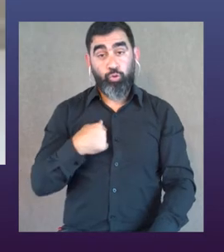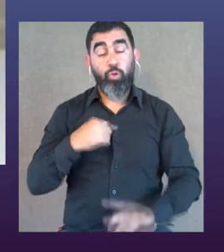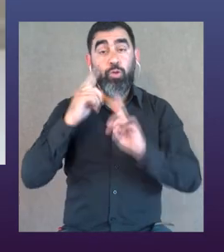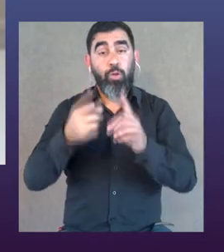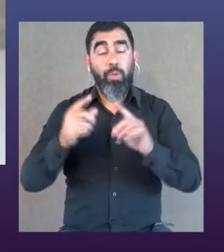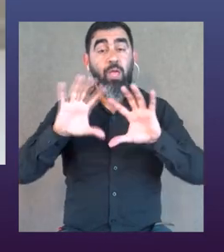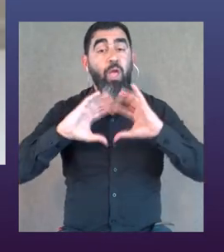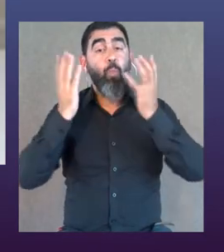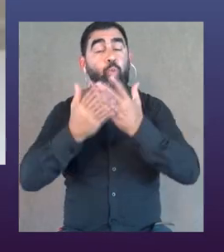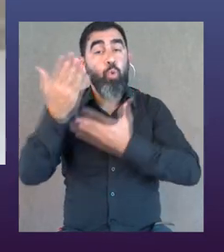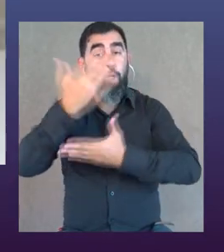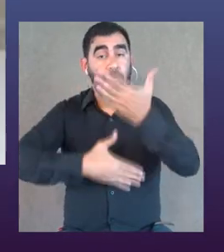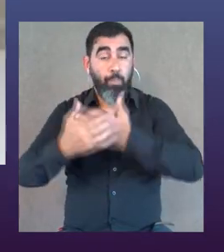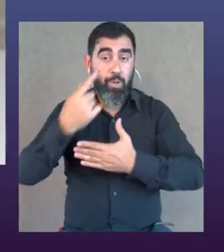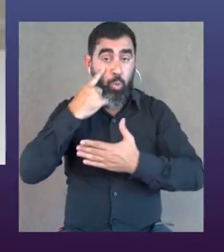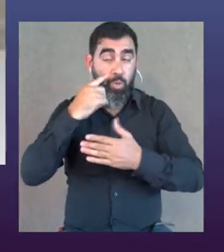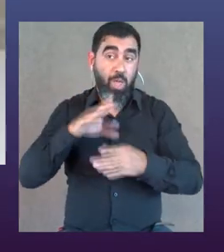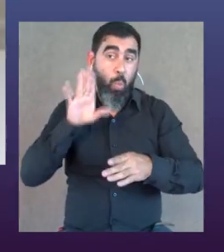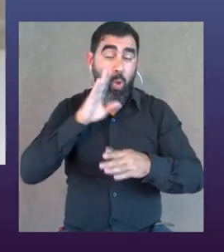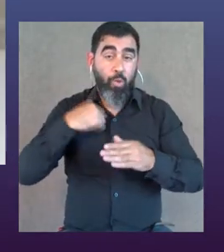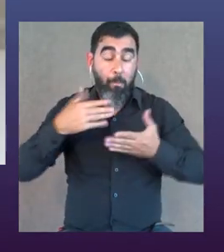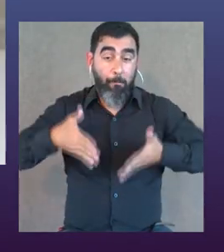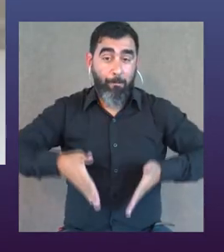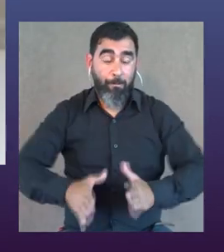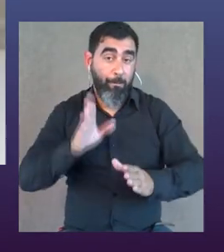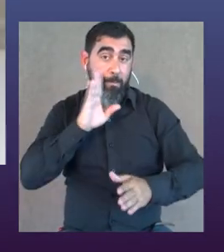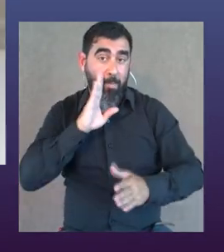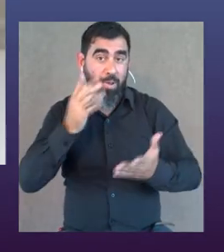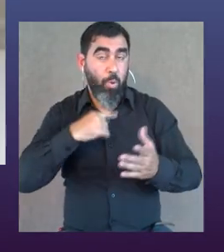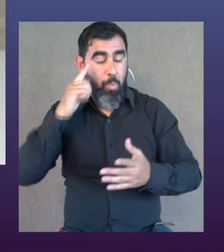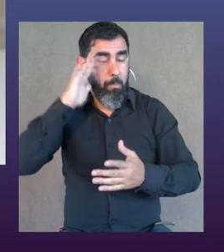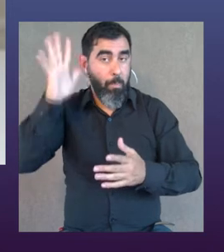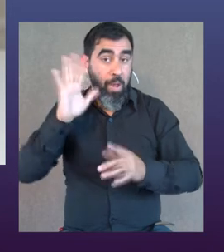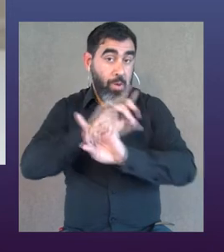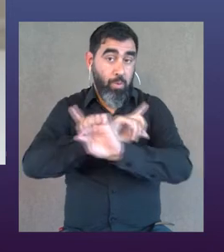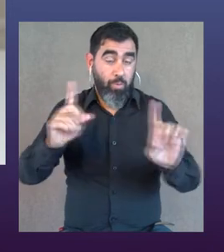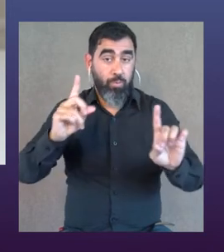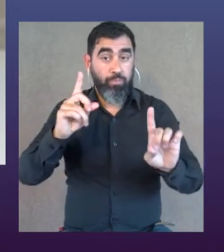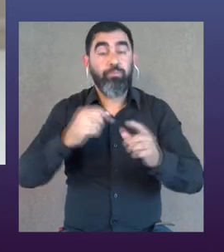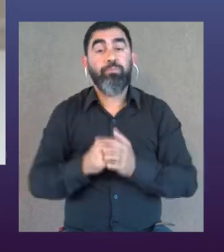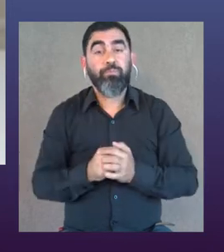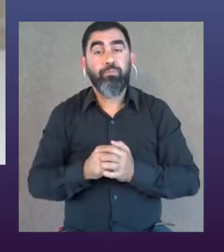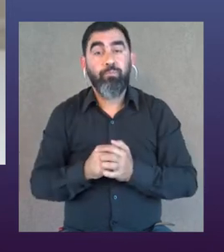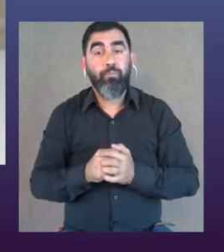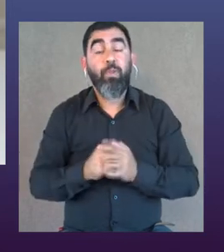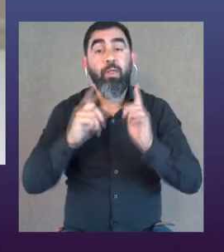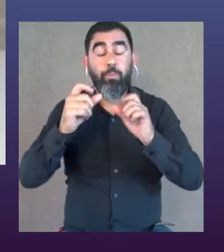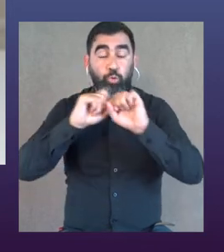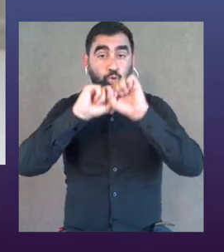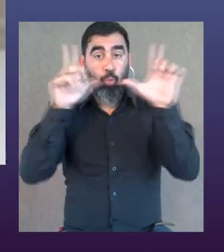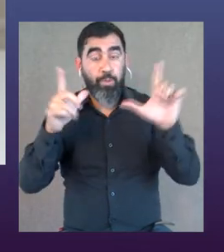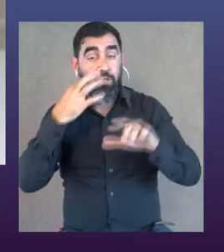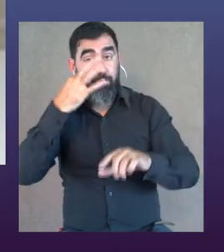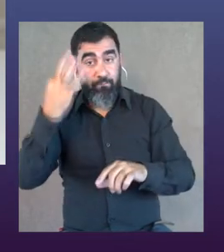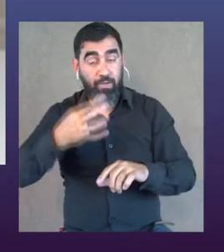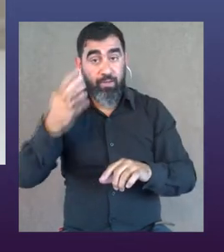Bueno, yo llegué también al mundo de la discapacidad cuando fui mamá, como Carmen, tampoco me lo esperaba y también fue una, bueno, pues